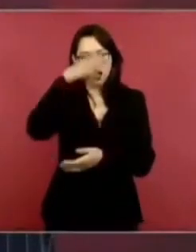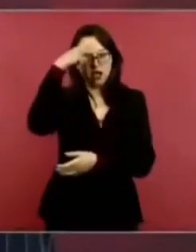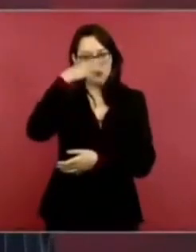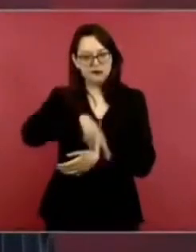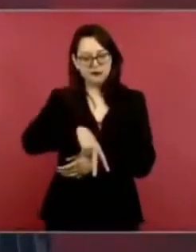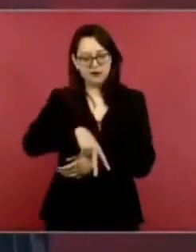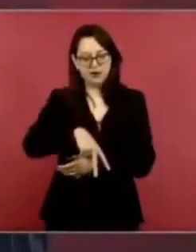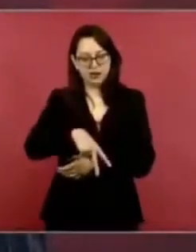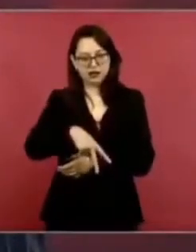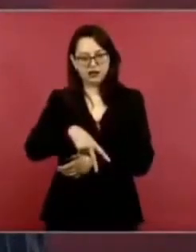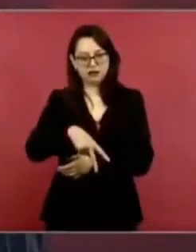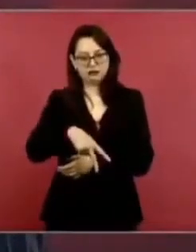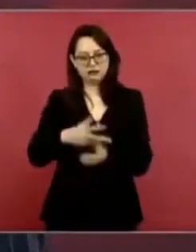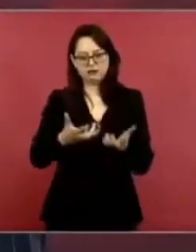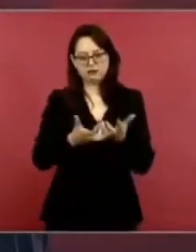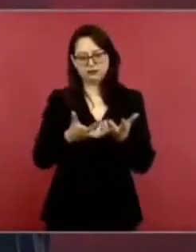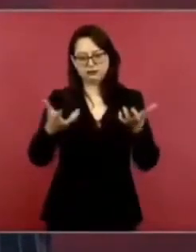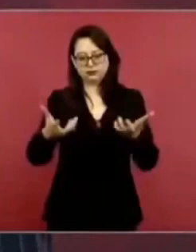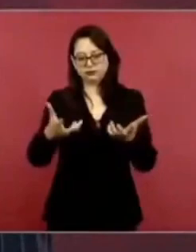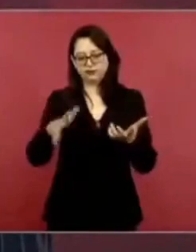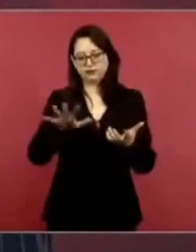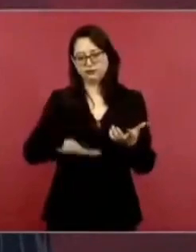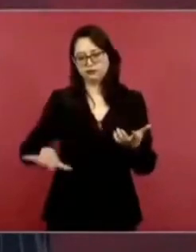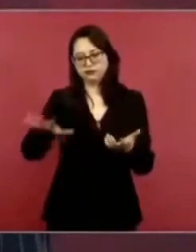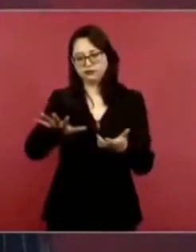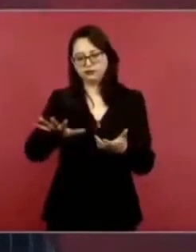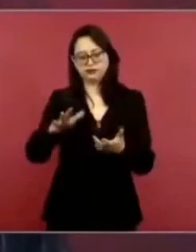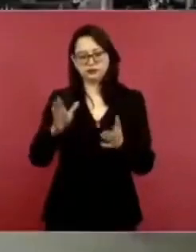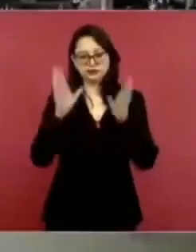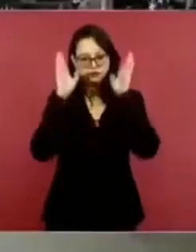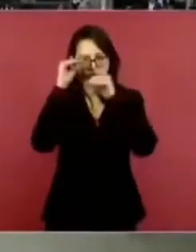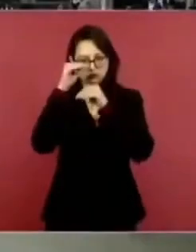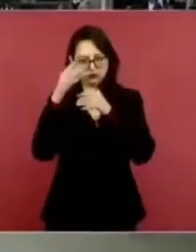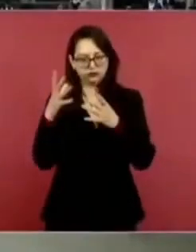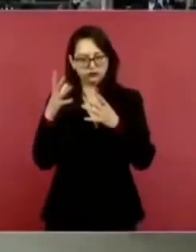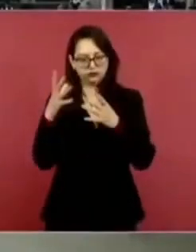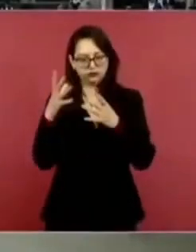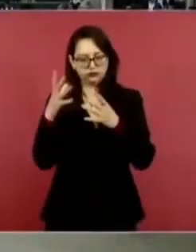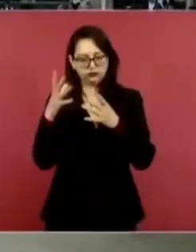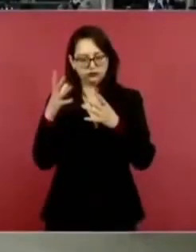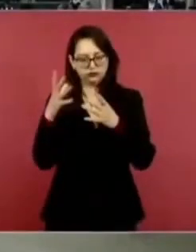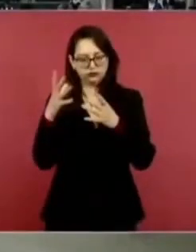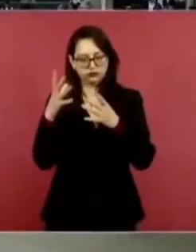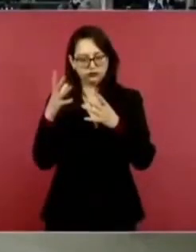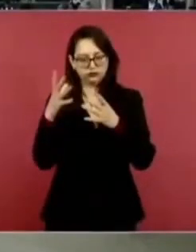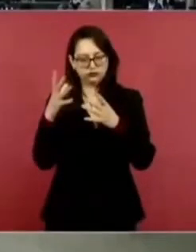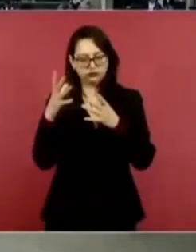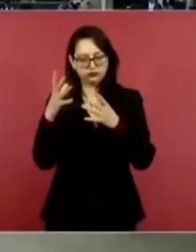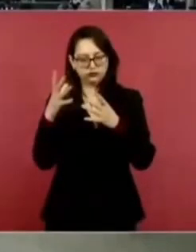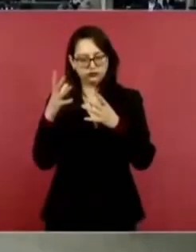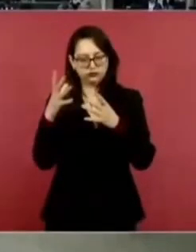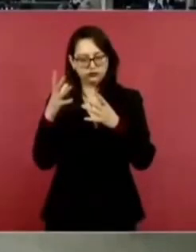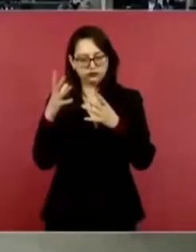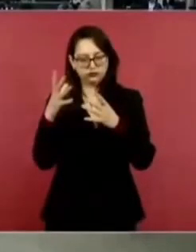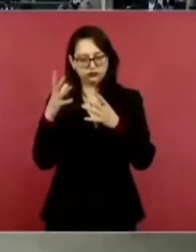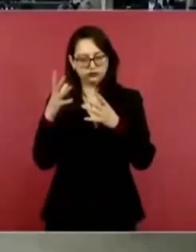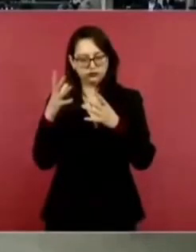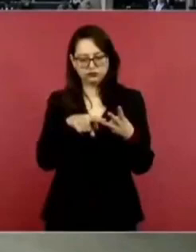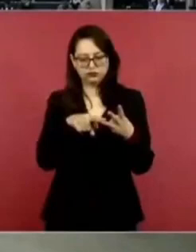Benito Juárez,